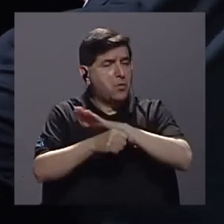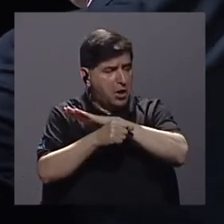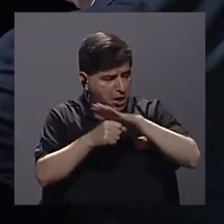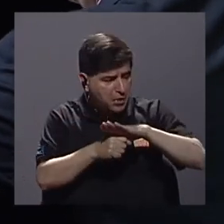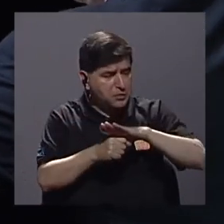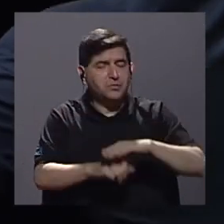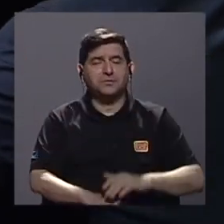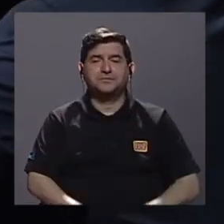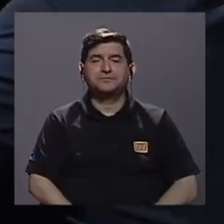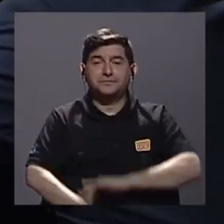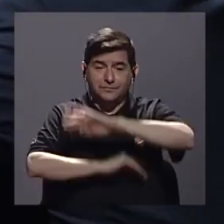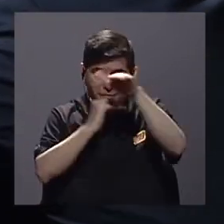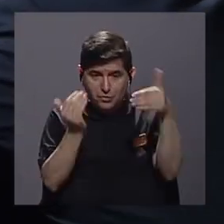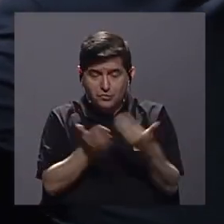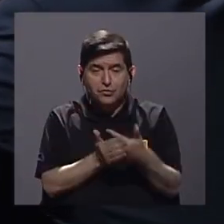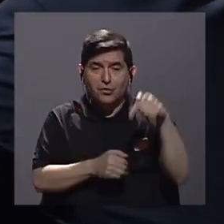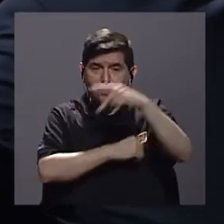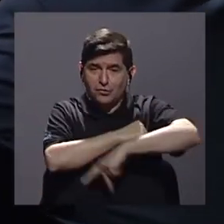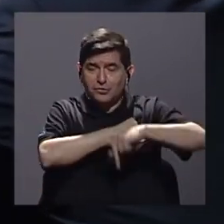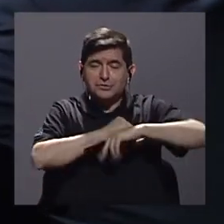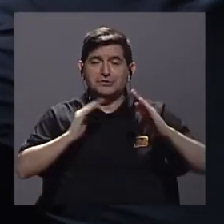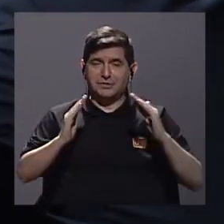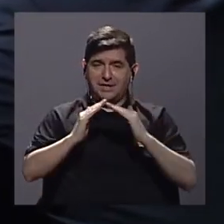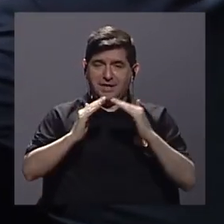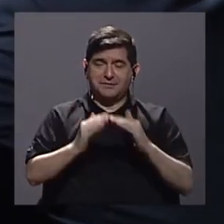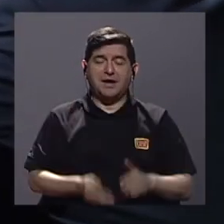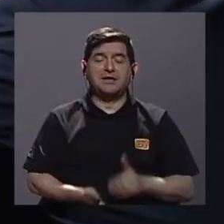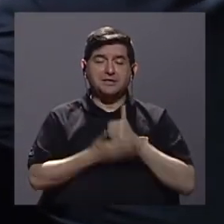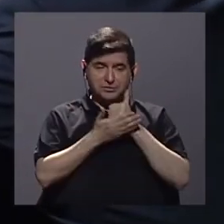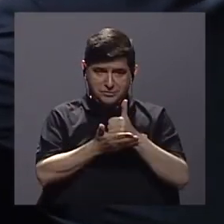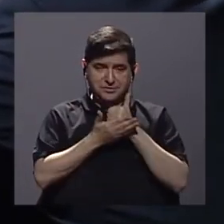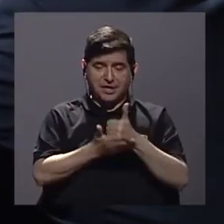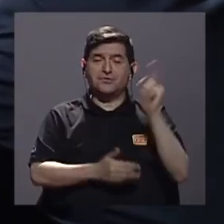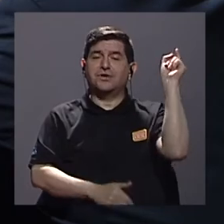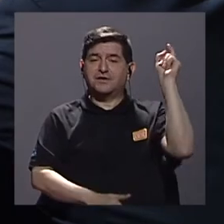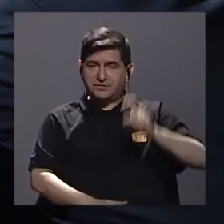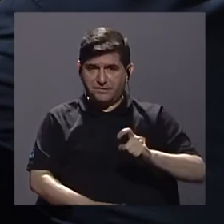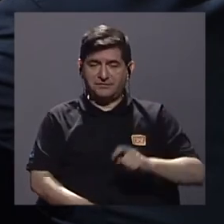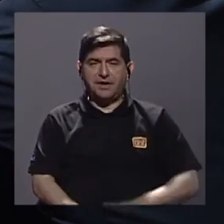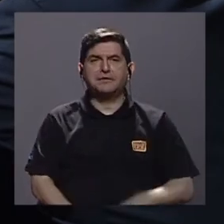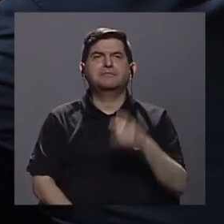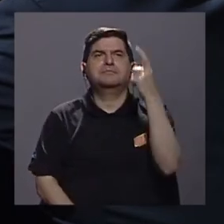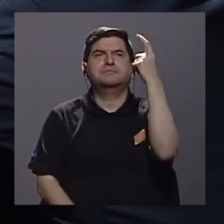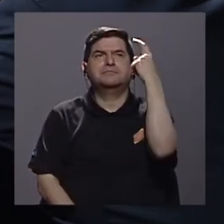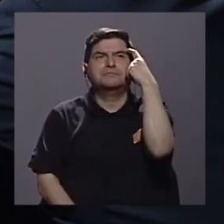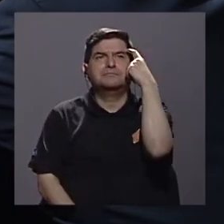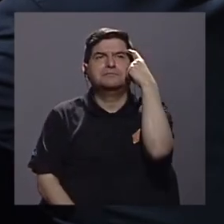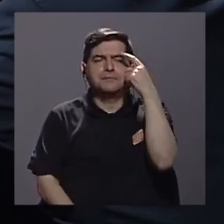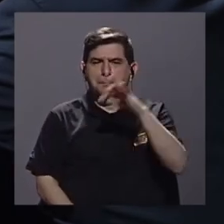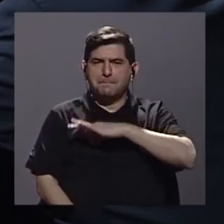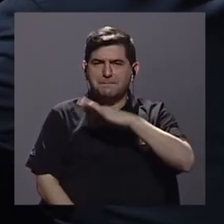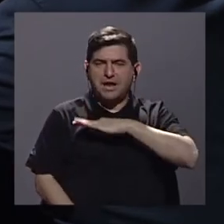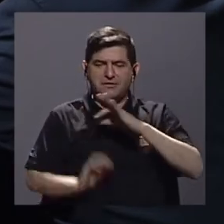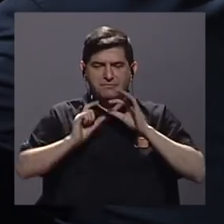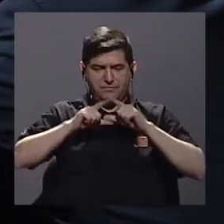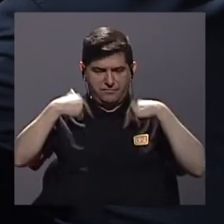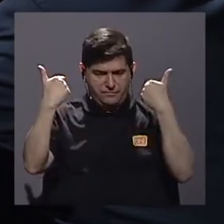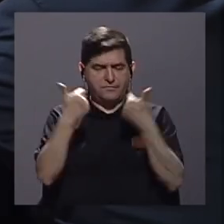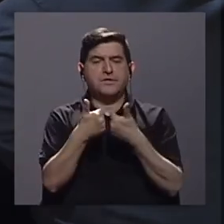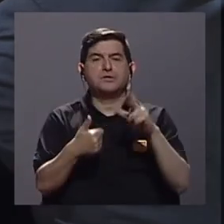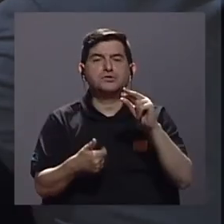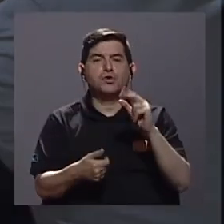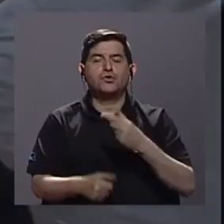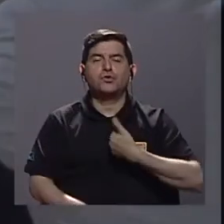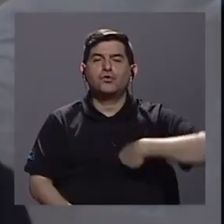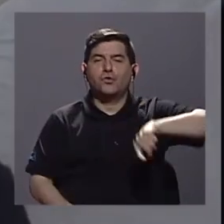sea, todos vivimos en este país y tenemos que poner de nuestra parte, ¿verdad? Pensar en el bienestar colectivo, no en